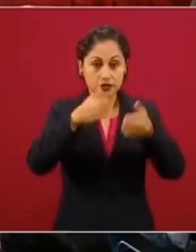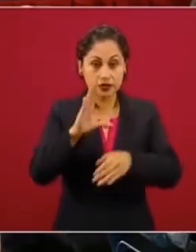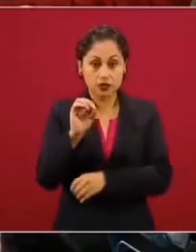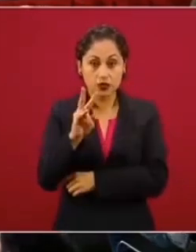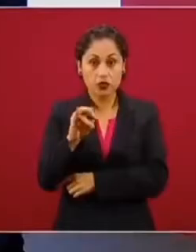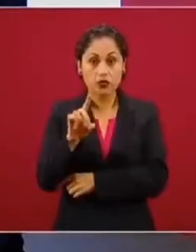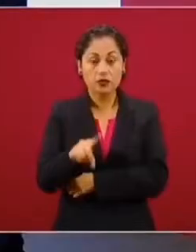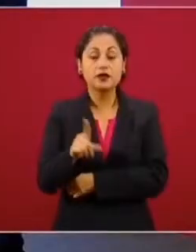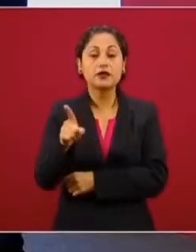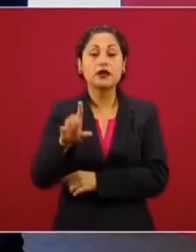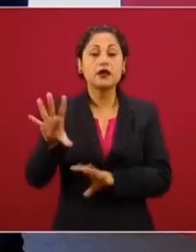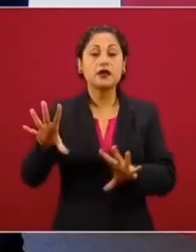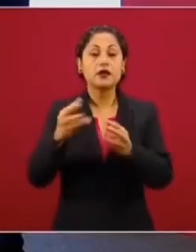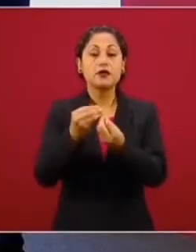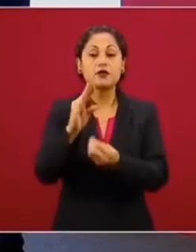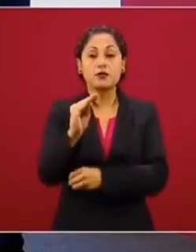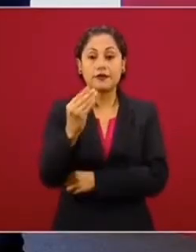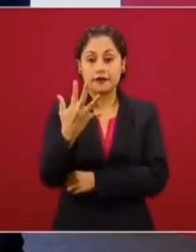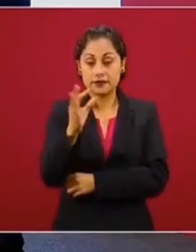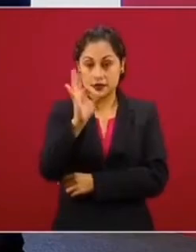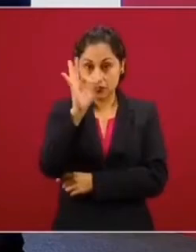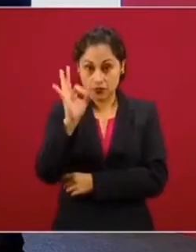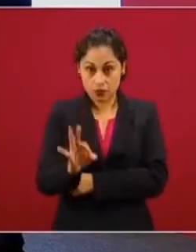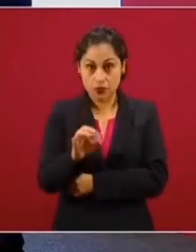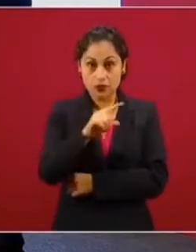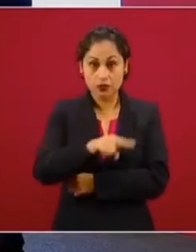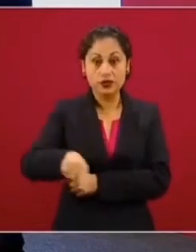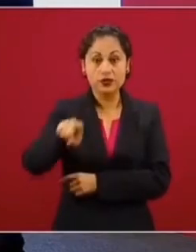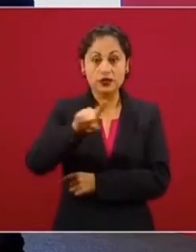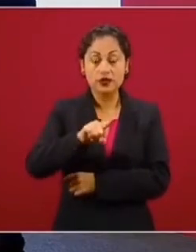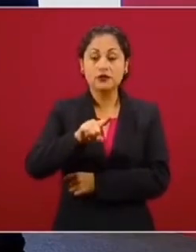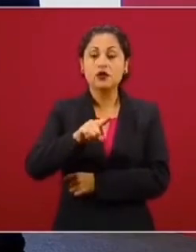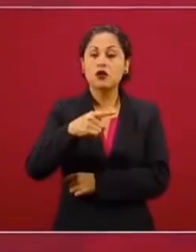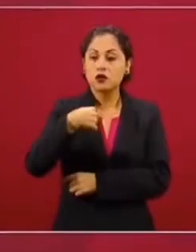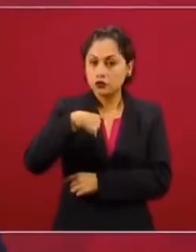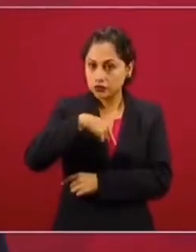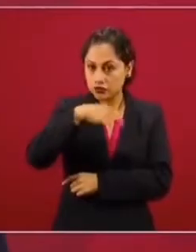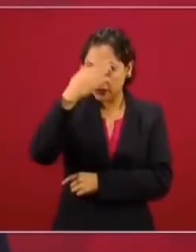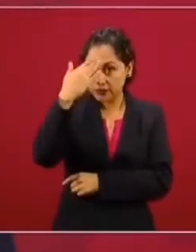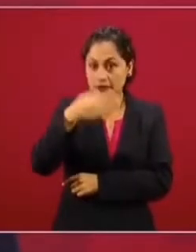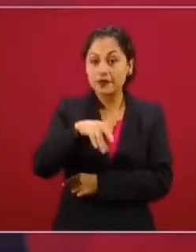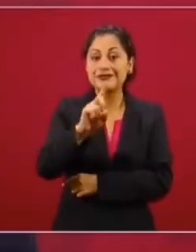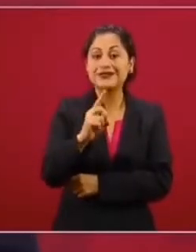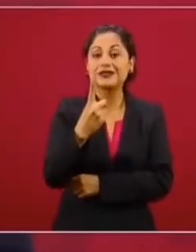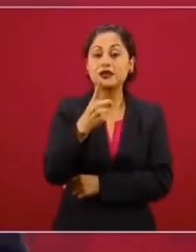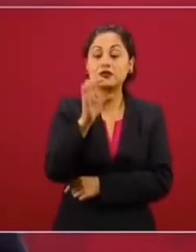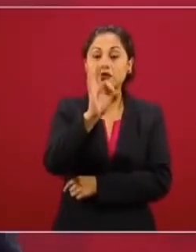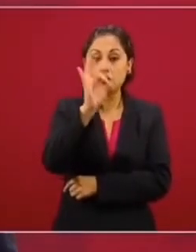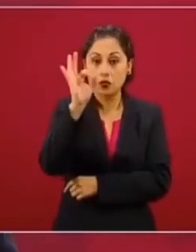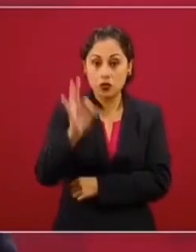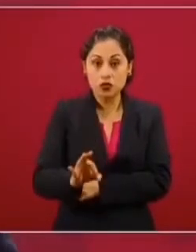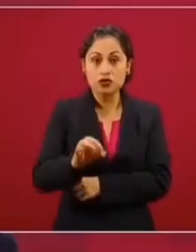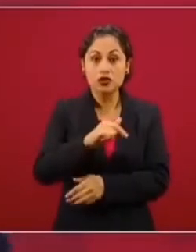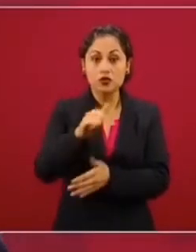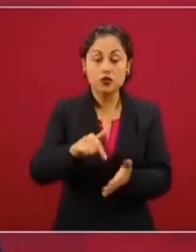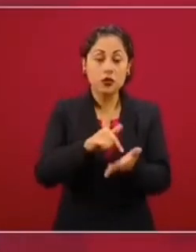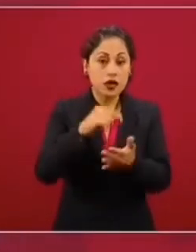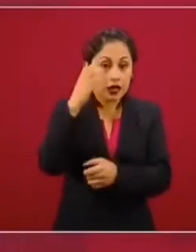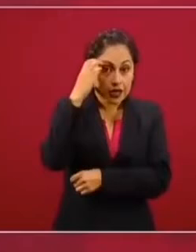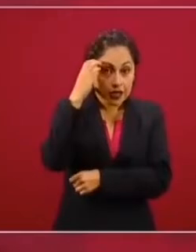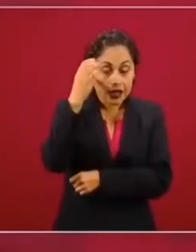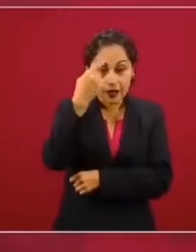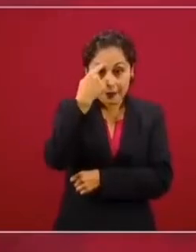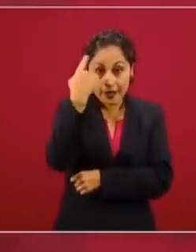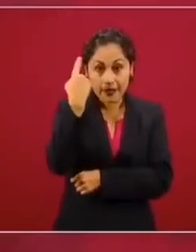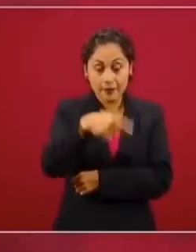del 95 por ciento de ellas sabemos que el 31 por ciento de las camas que han sido designadas, que son